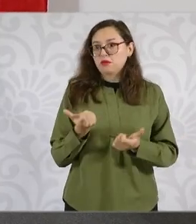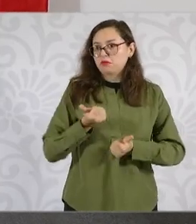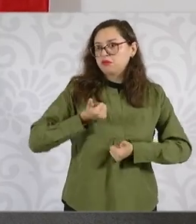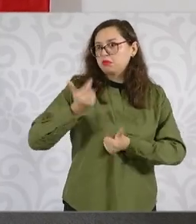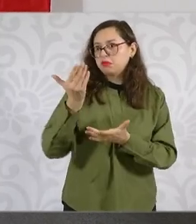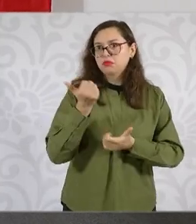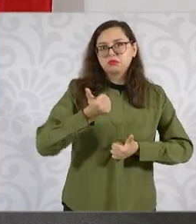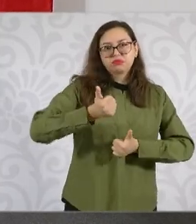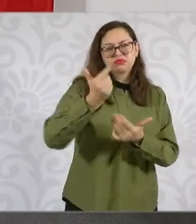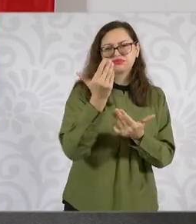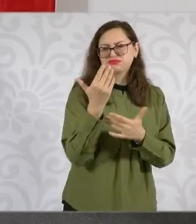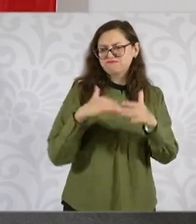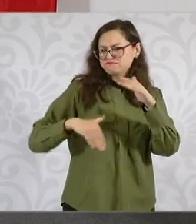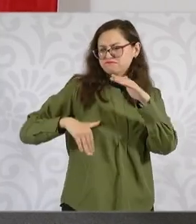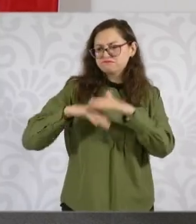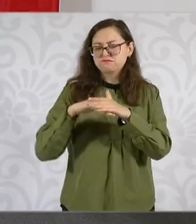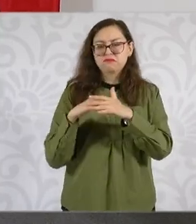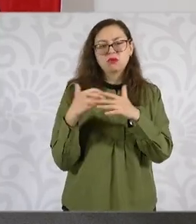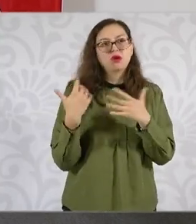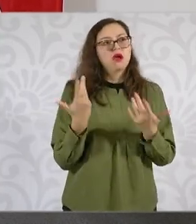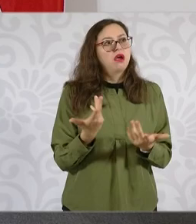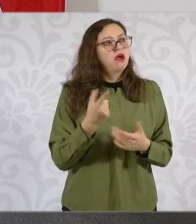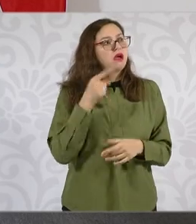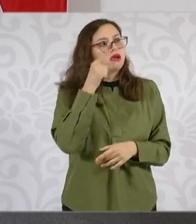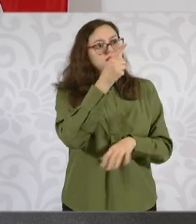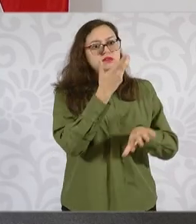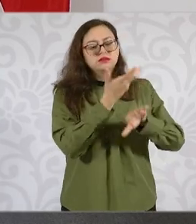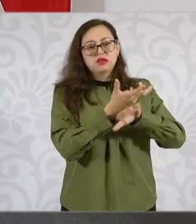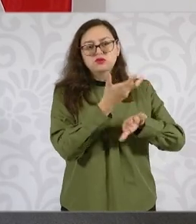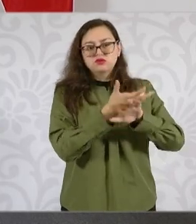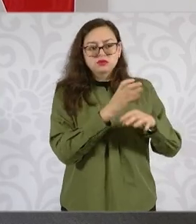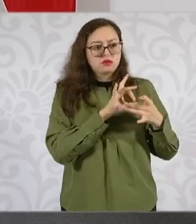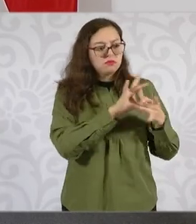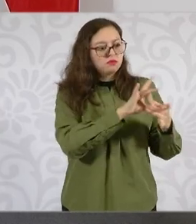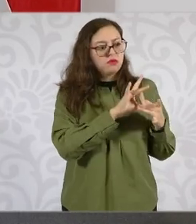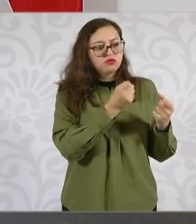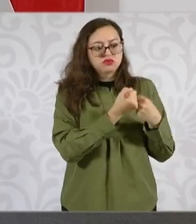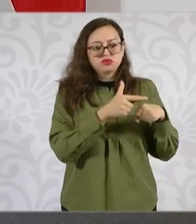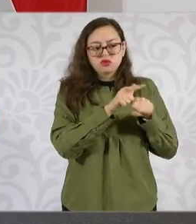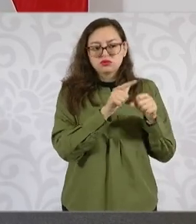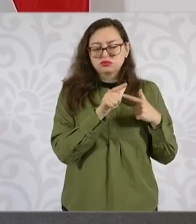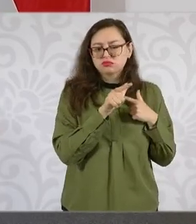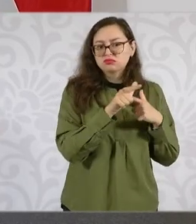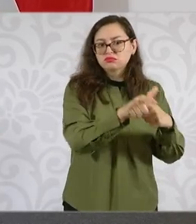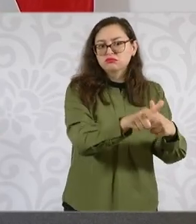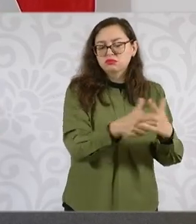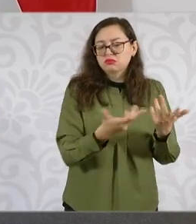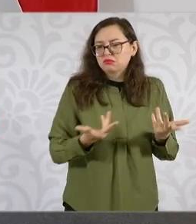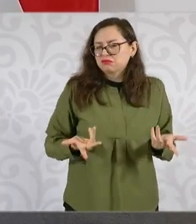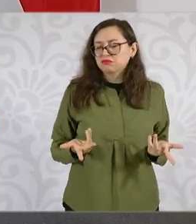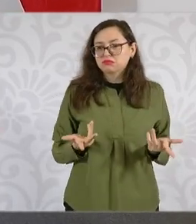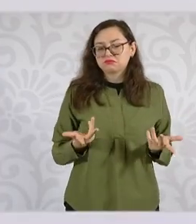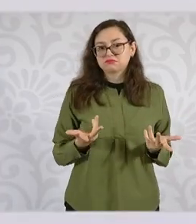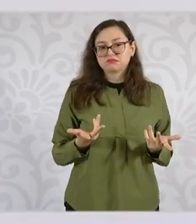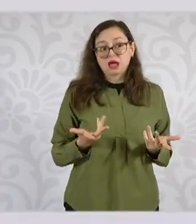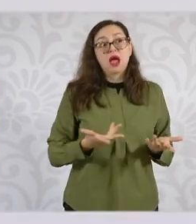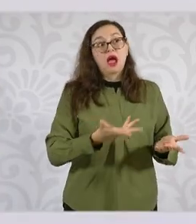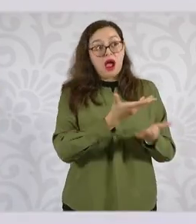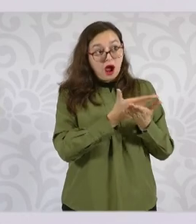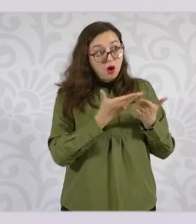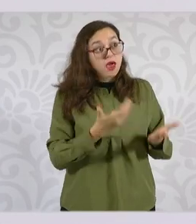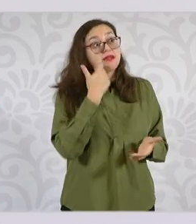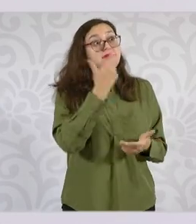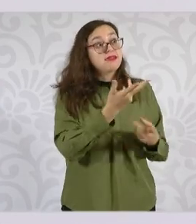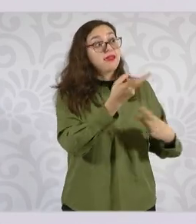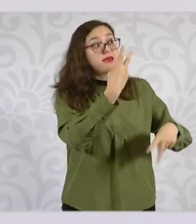Unidos y esto va a seguir en nuestro país. Y lo que queremos es dar las condiciones para que haya la inversión privada